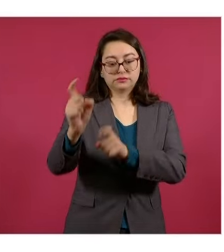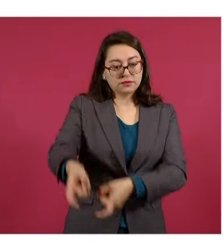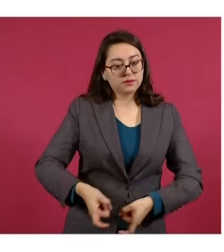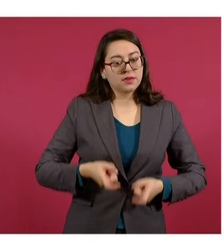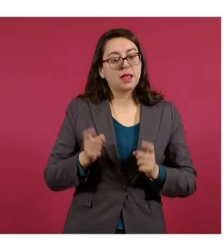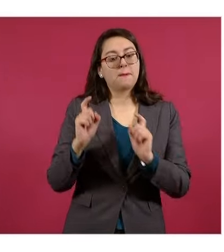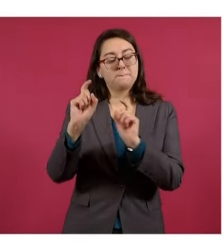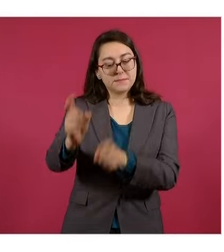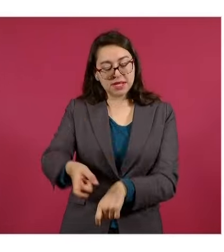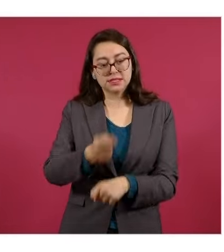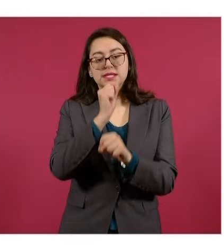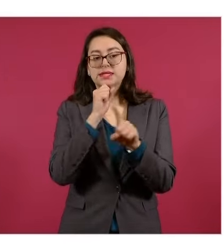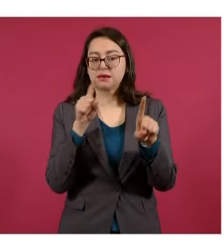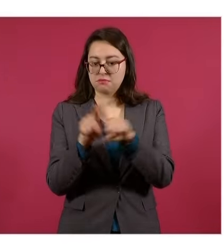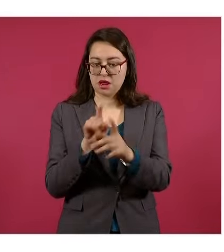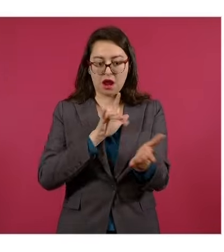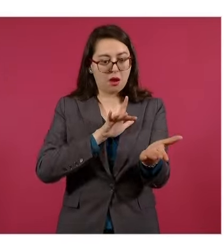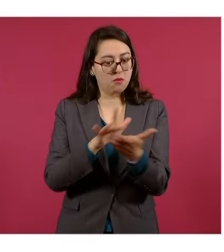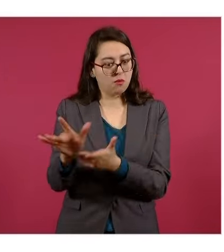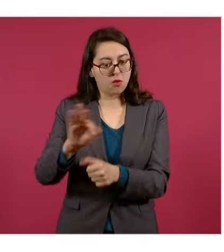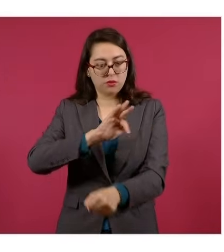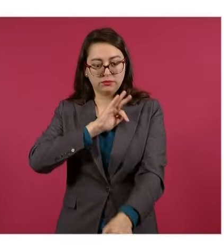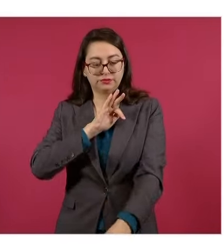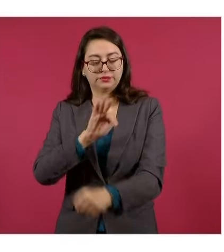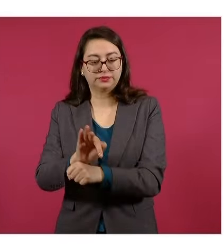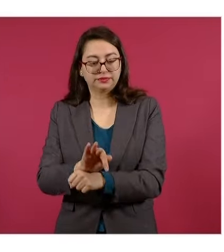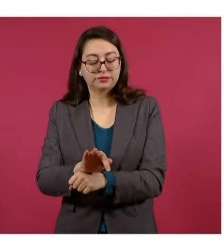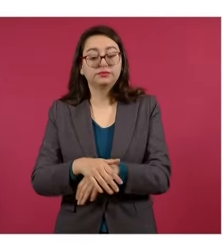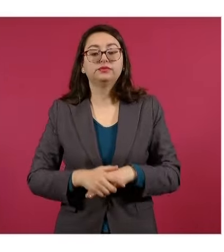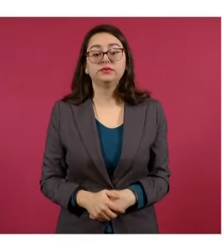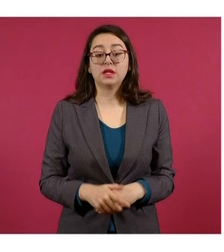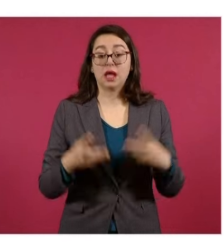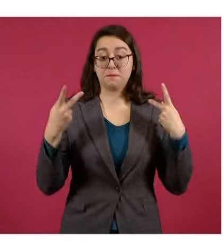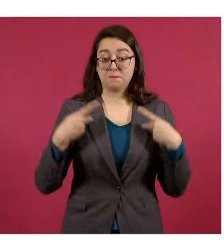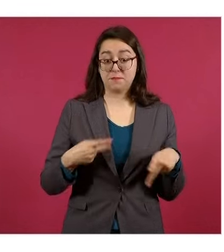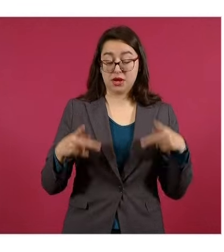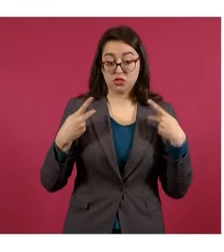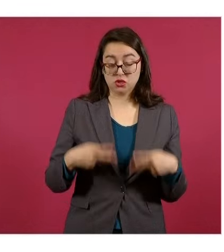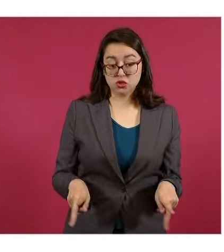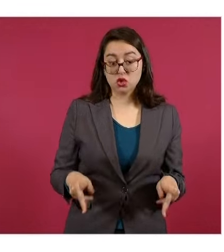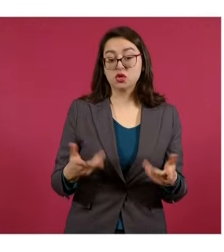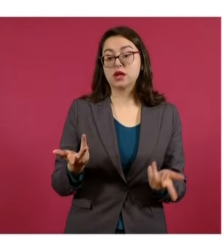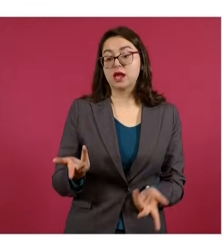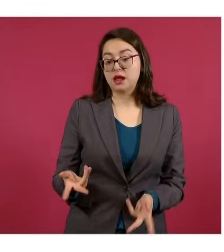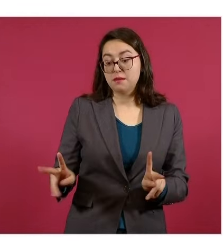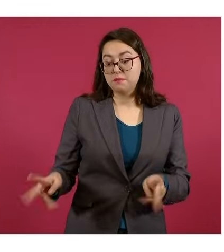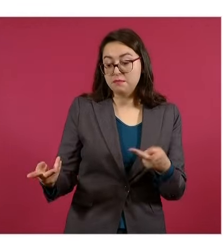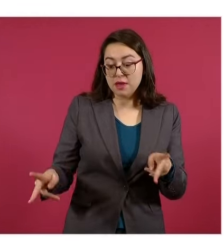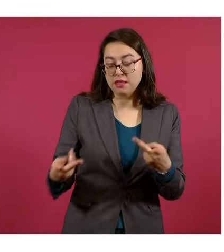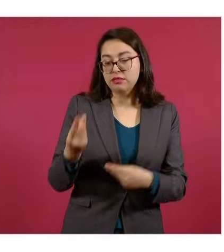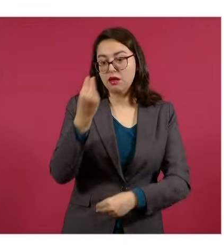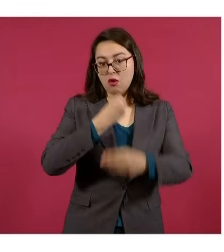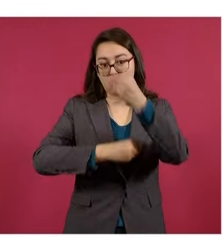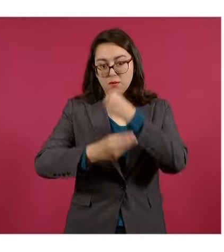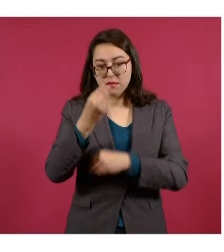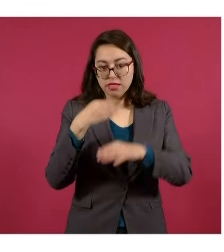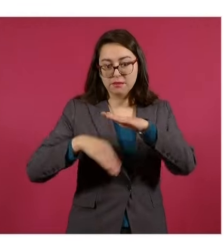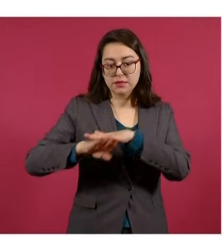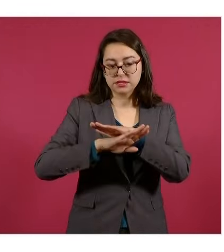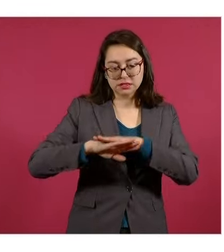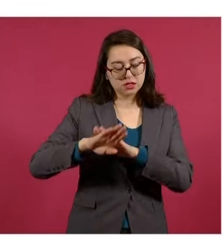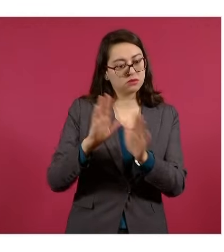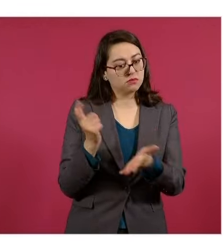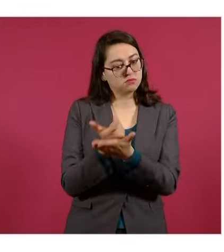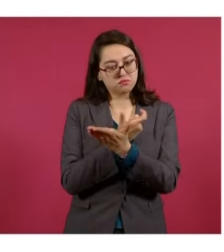bienestar, el derecho a precios de garantía para compraventa de alimentos básicos, el derecho a